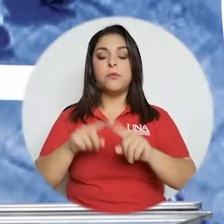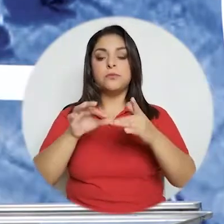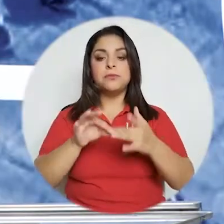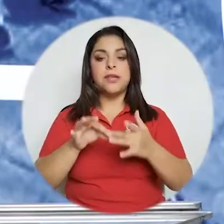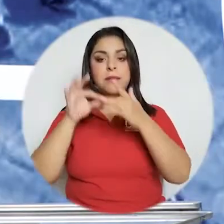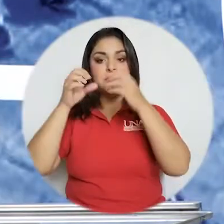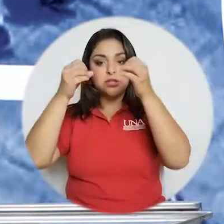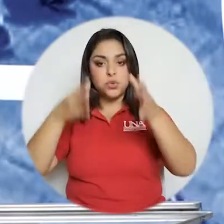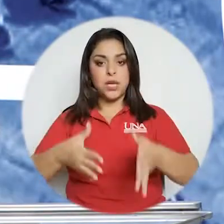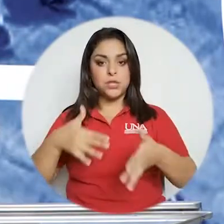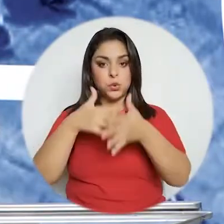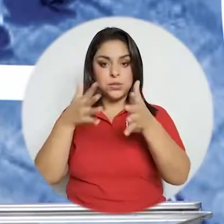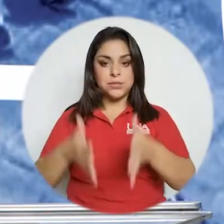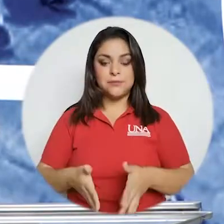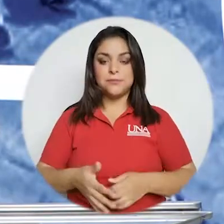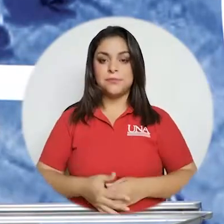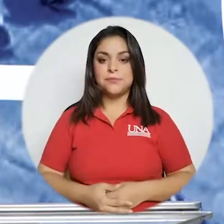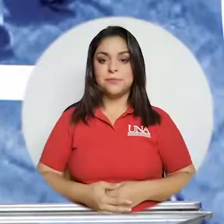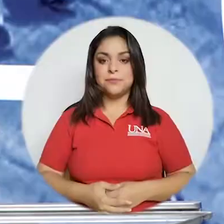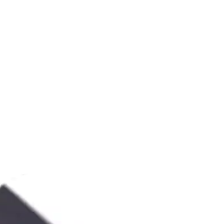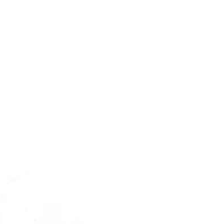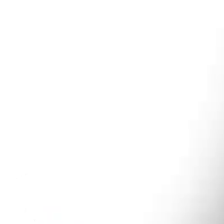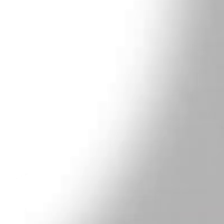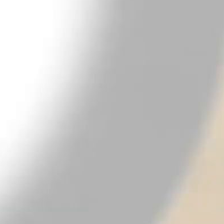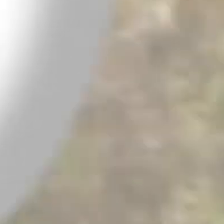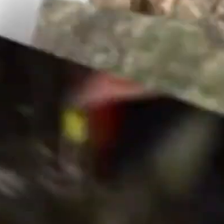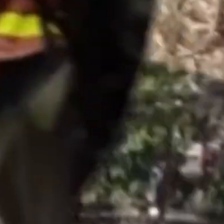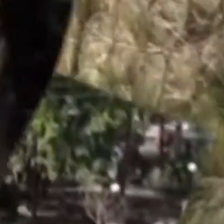pero especialmente con estudiantes y docentes